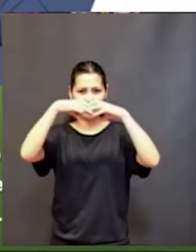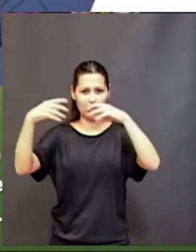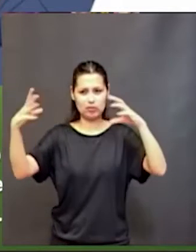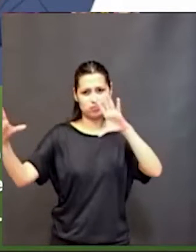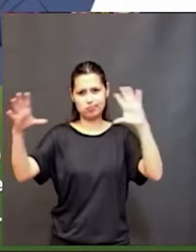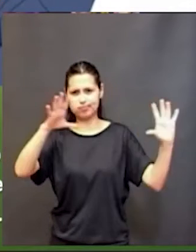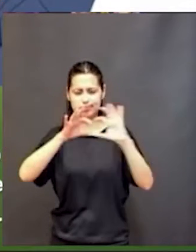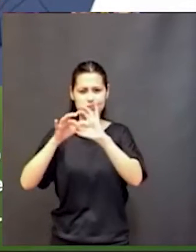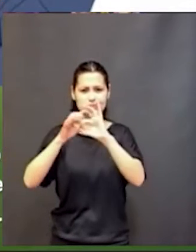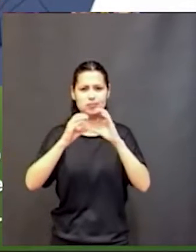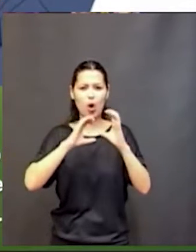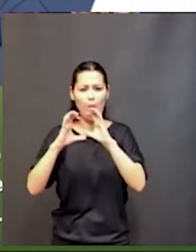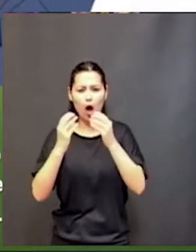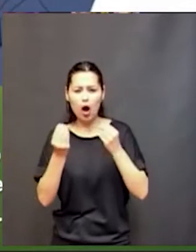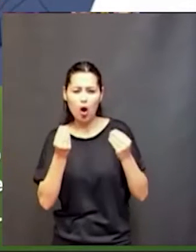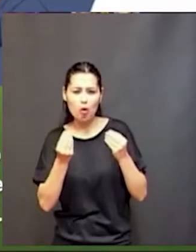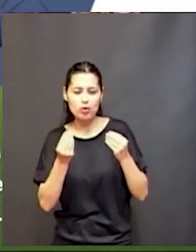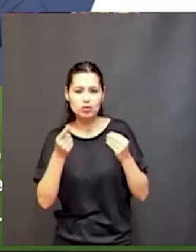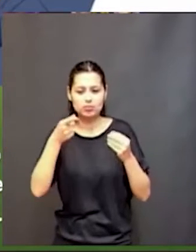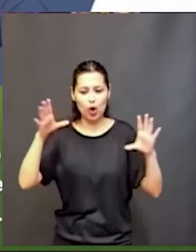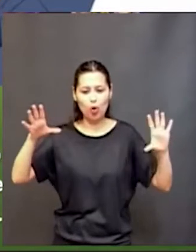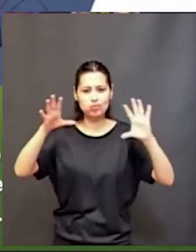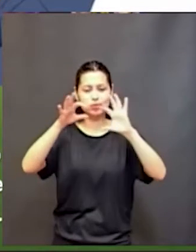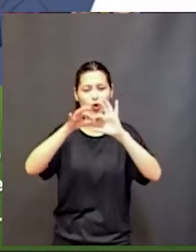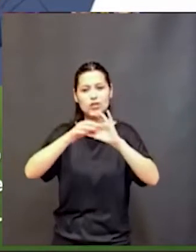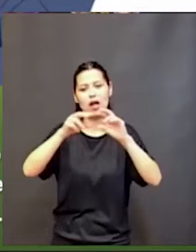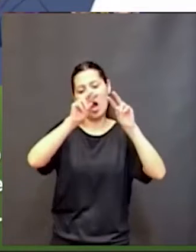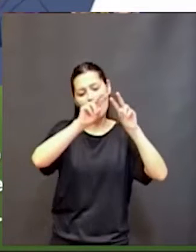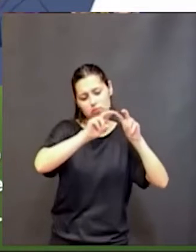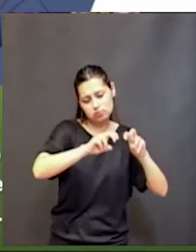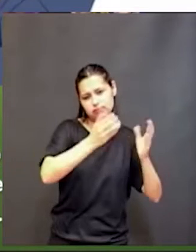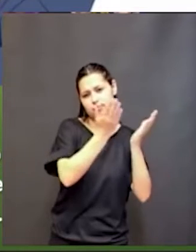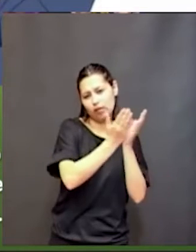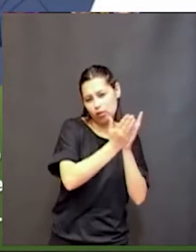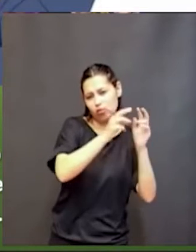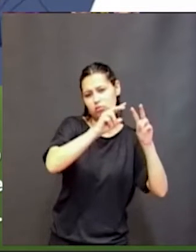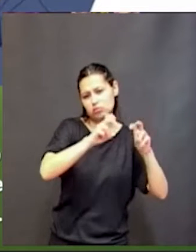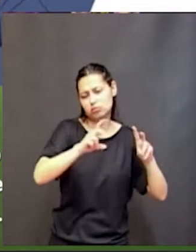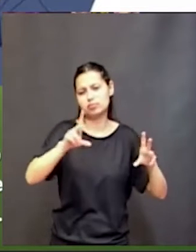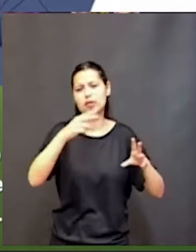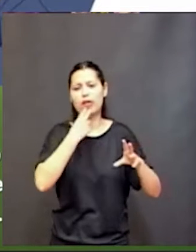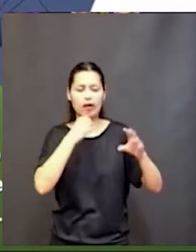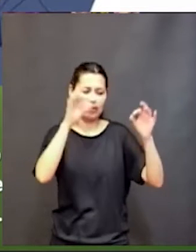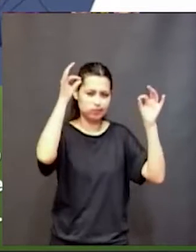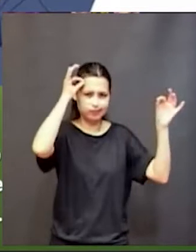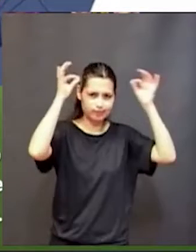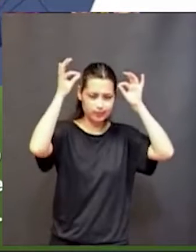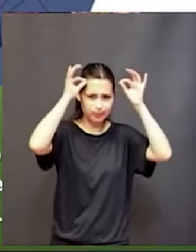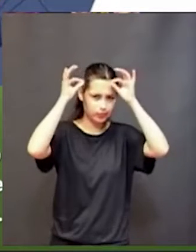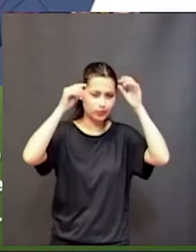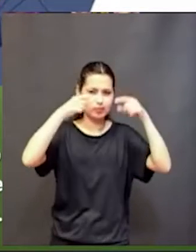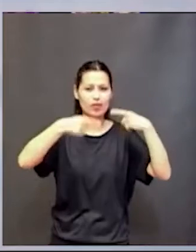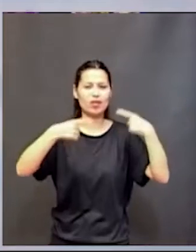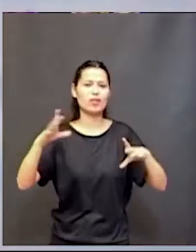al mismo tiempo están conectados con resonadores magnéticos y, bueno, están realizando determinada tarea de vínculo social y,